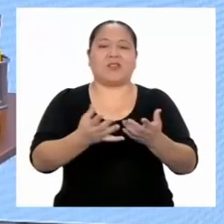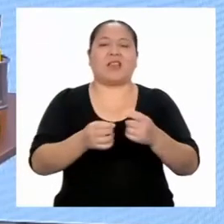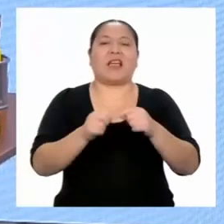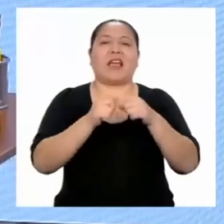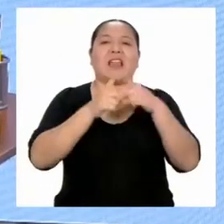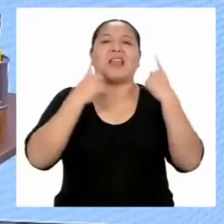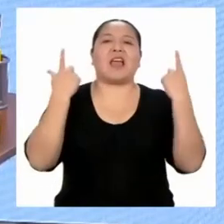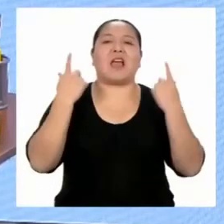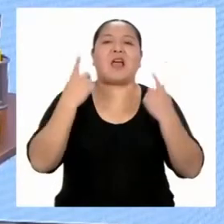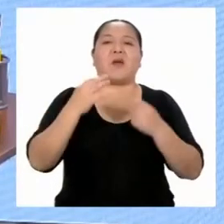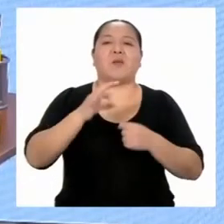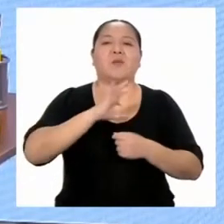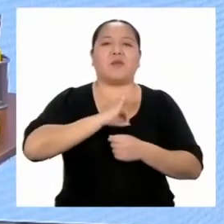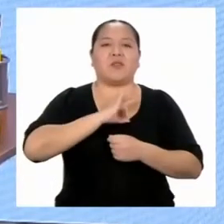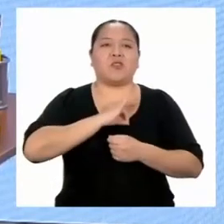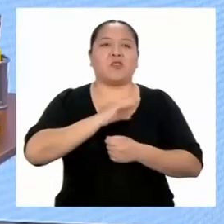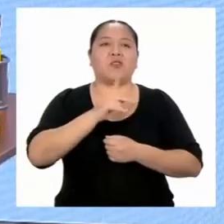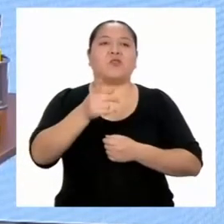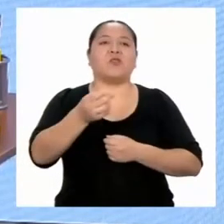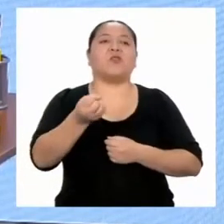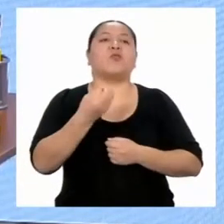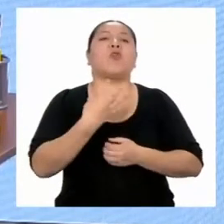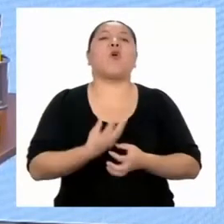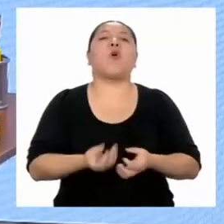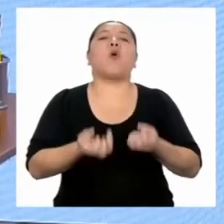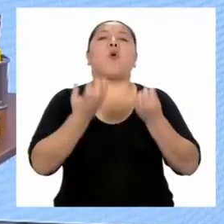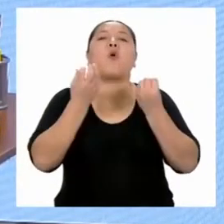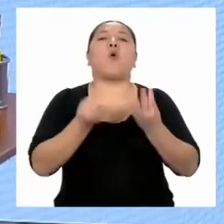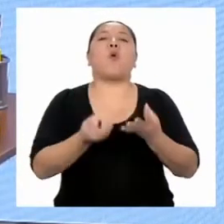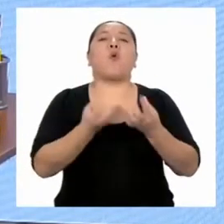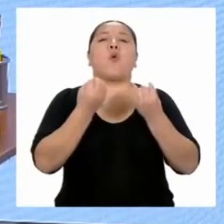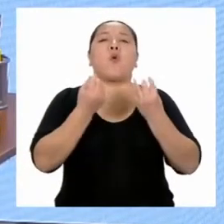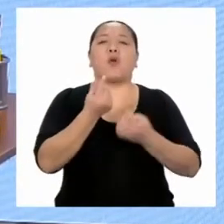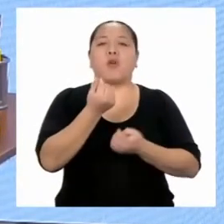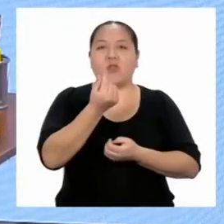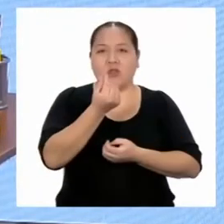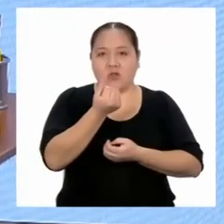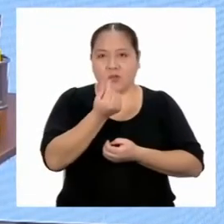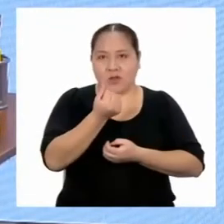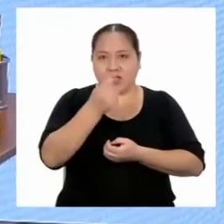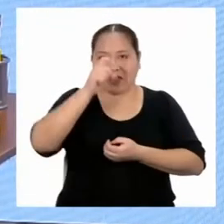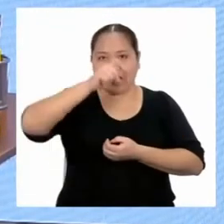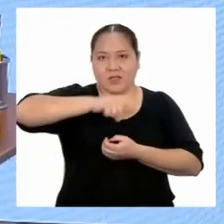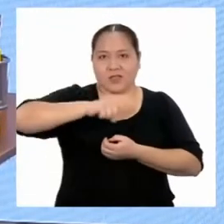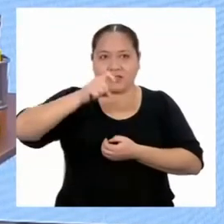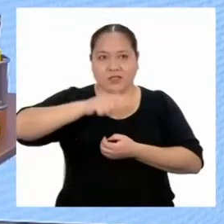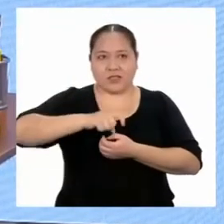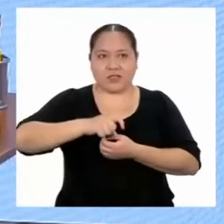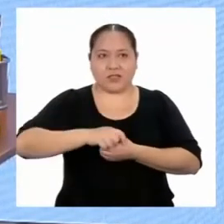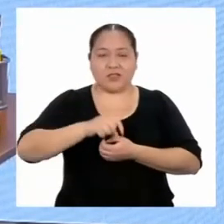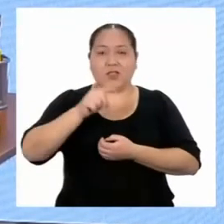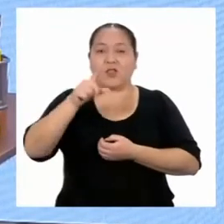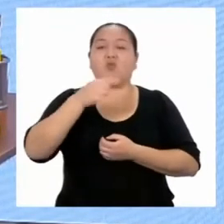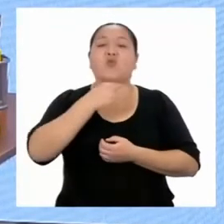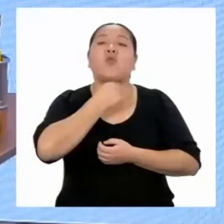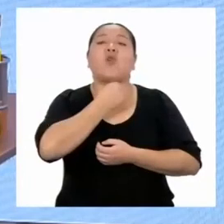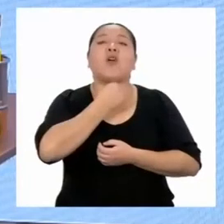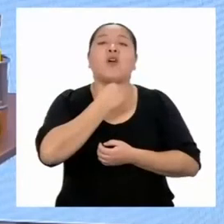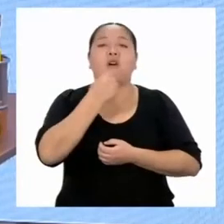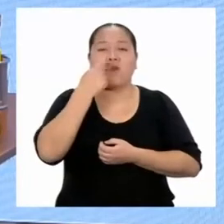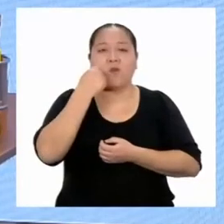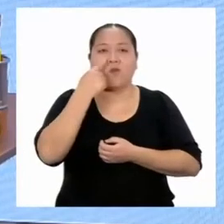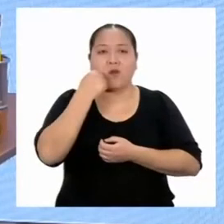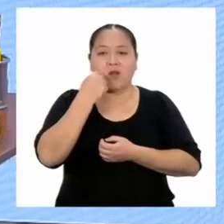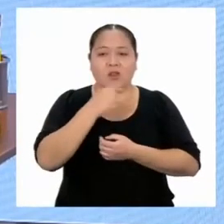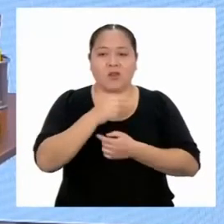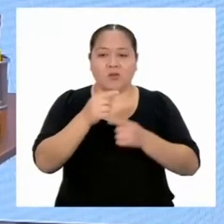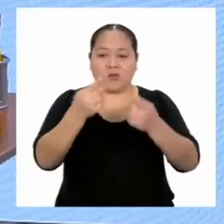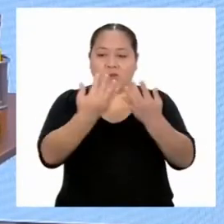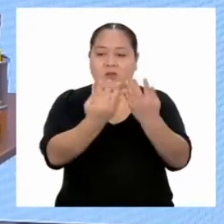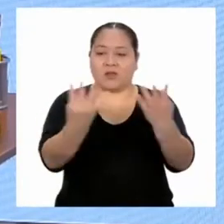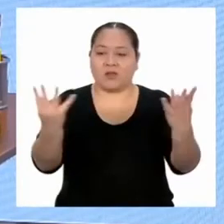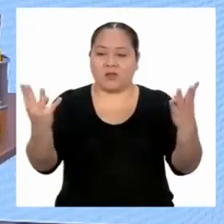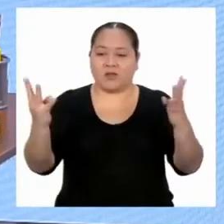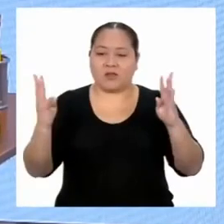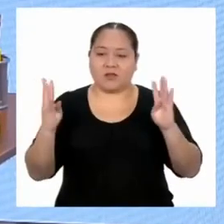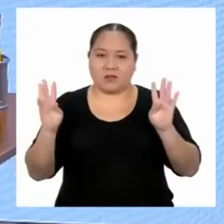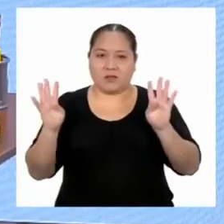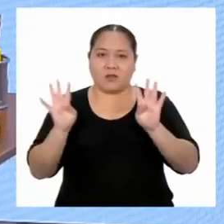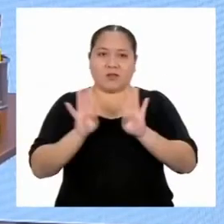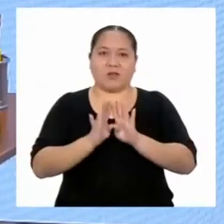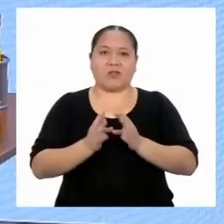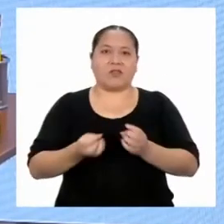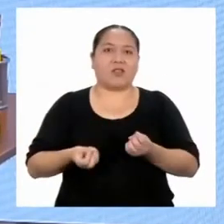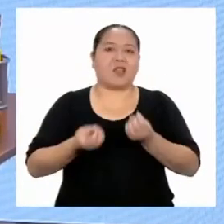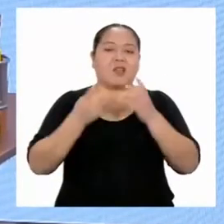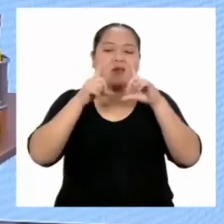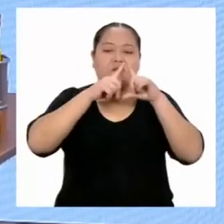premio. Dinos, ¿cuánto dinero necesita tu abuelo para acercar su terreno? Y te haremos la entrega del